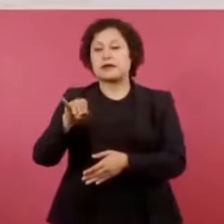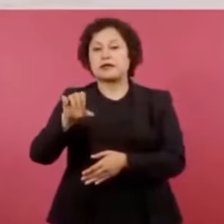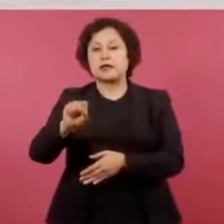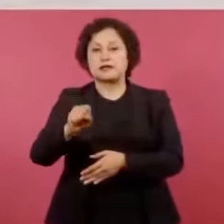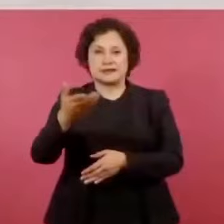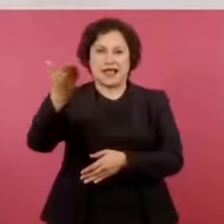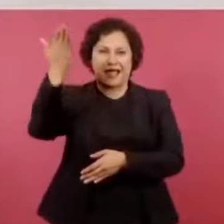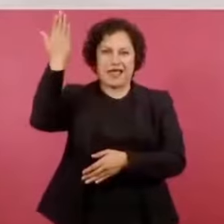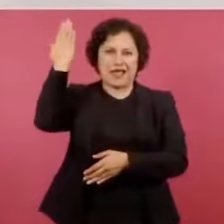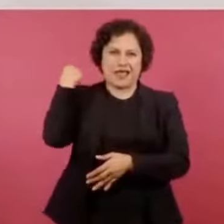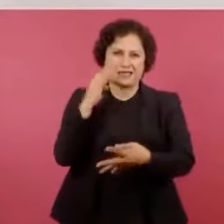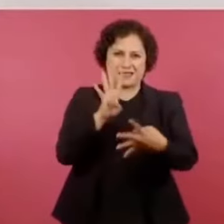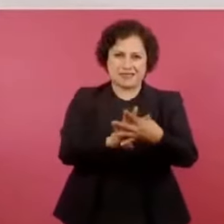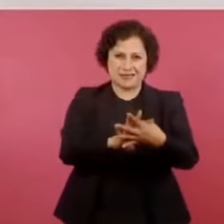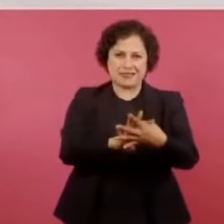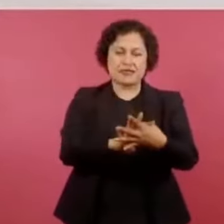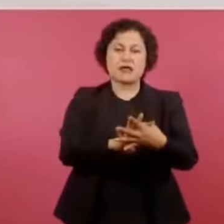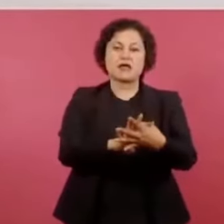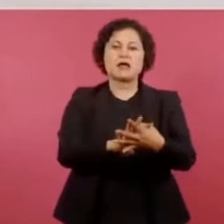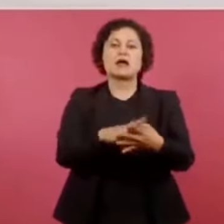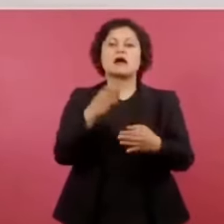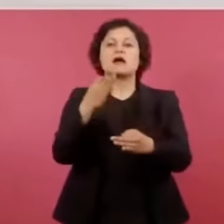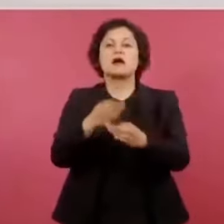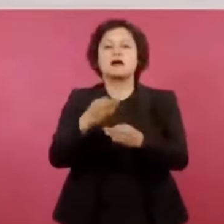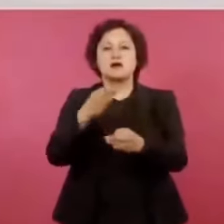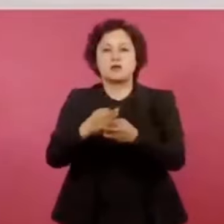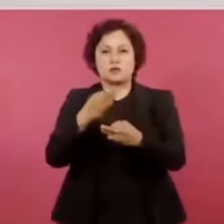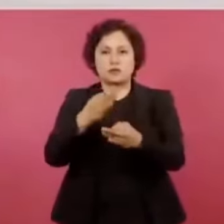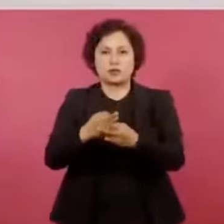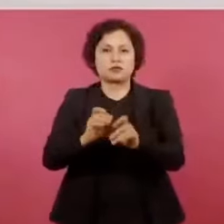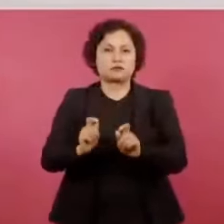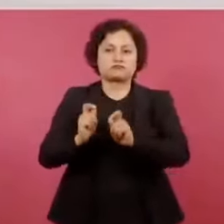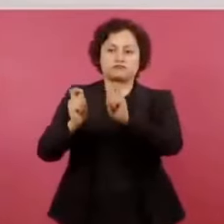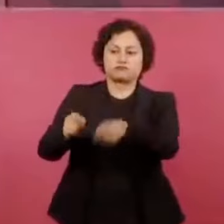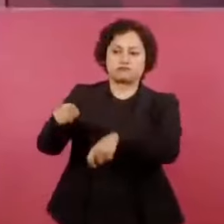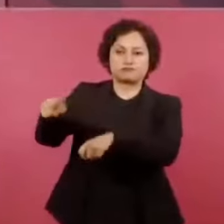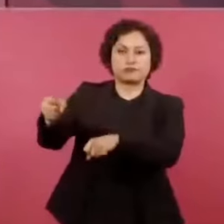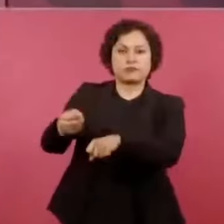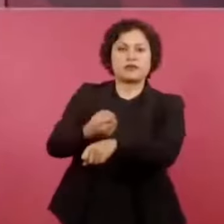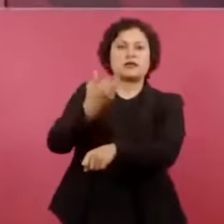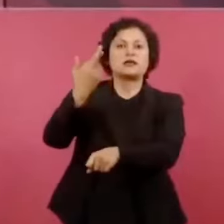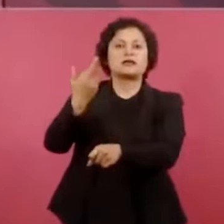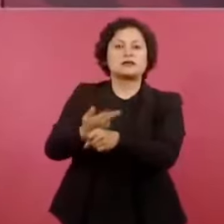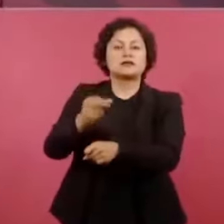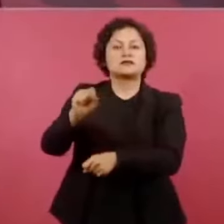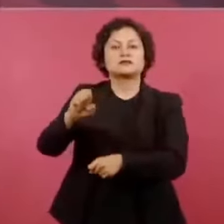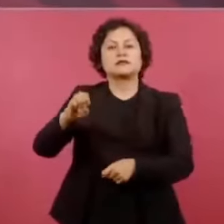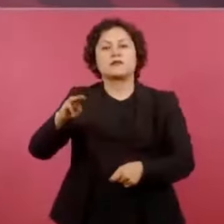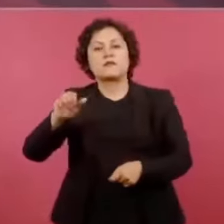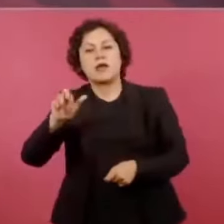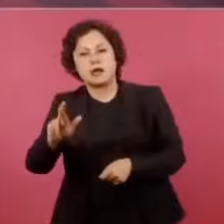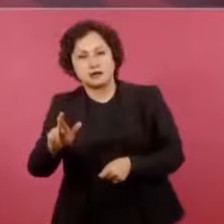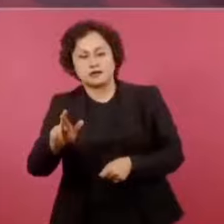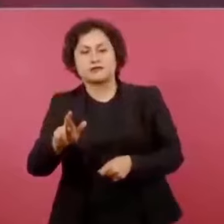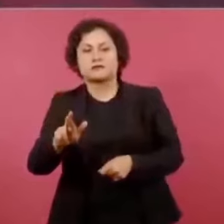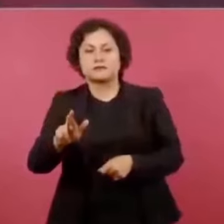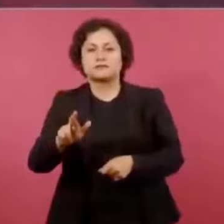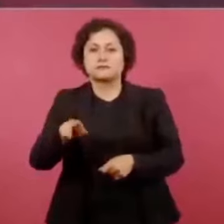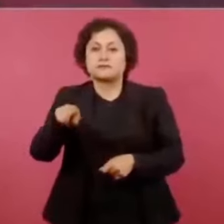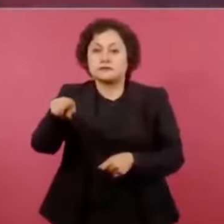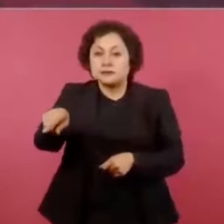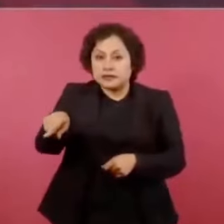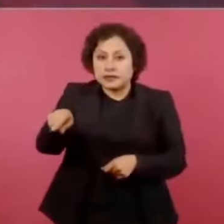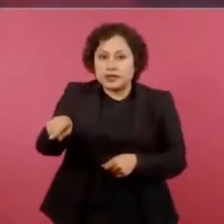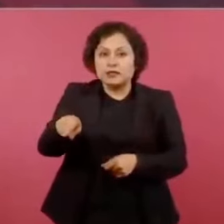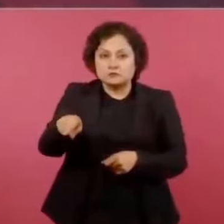administradas por la Secretaría de Marina. Estaba llena la